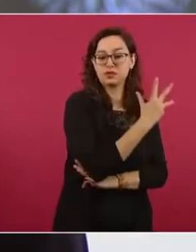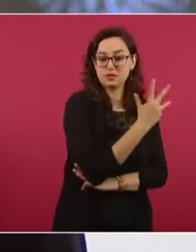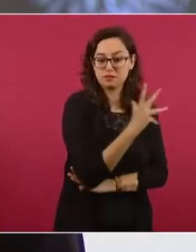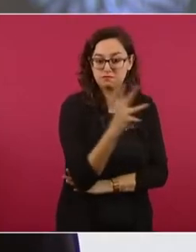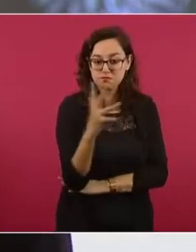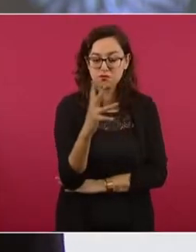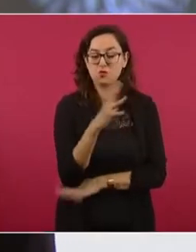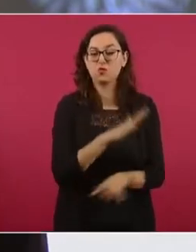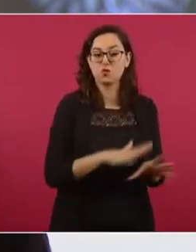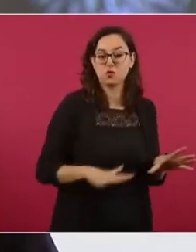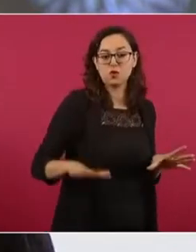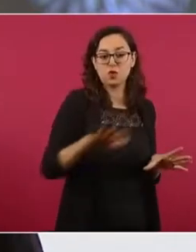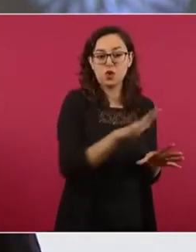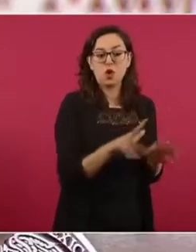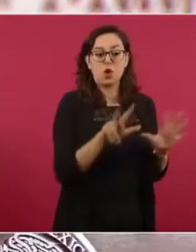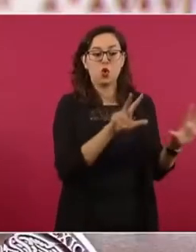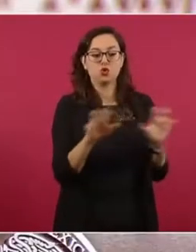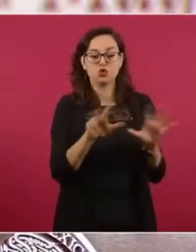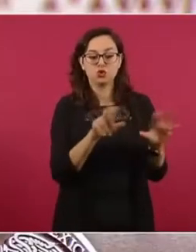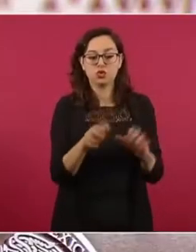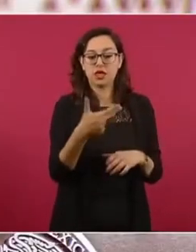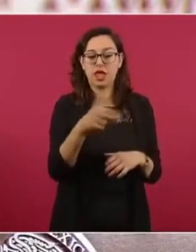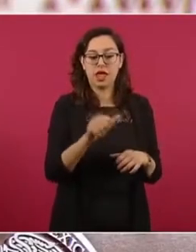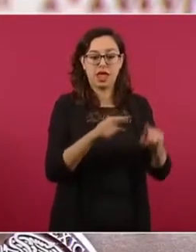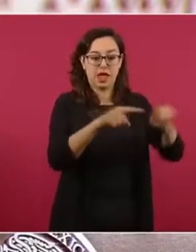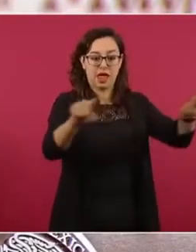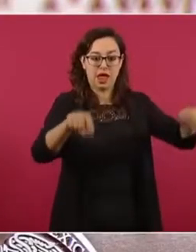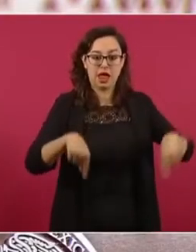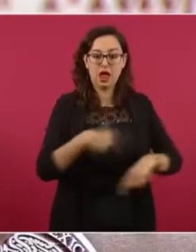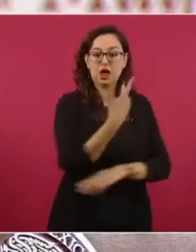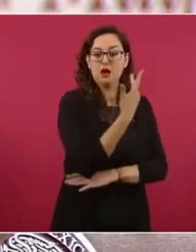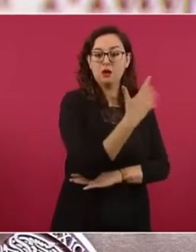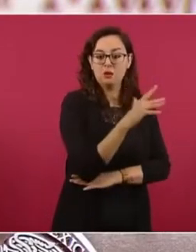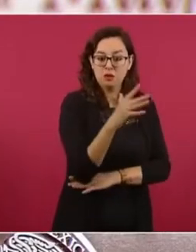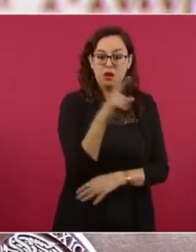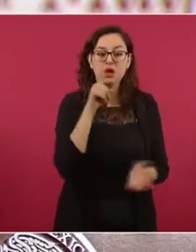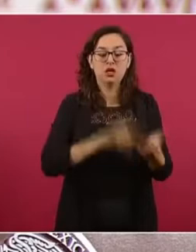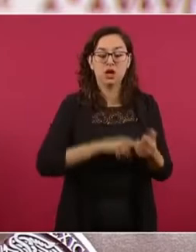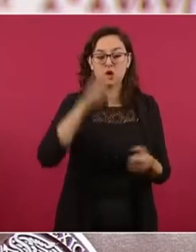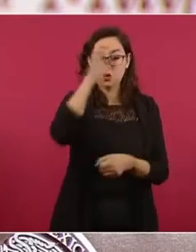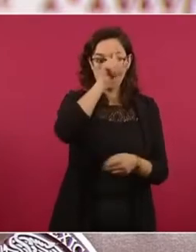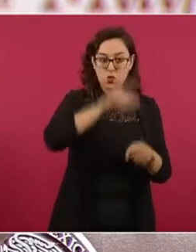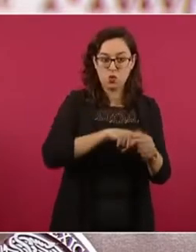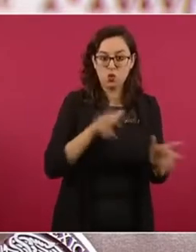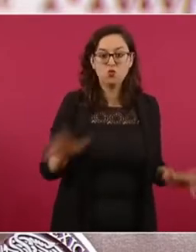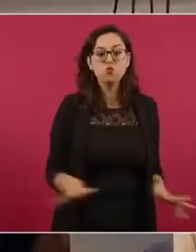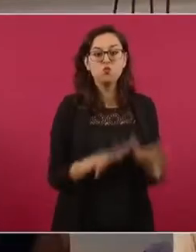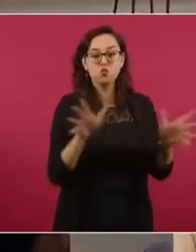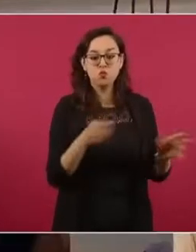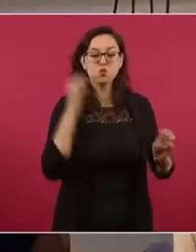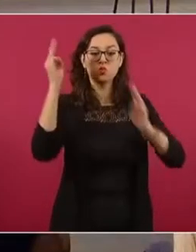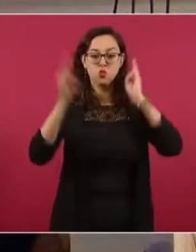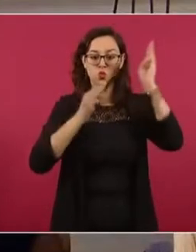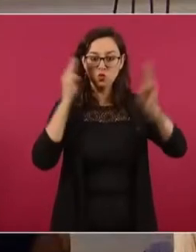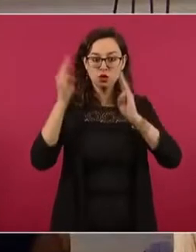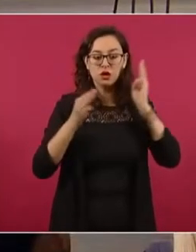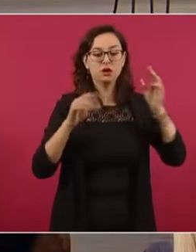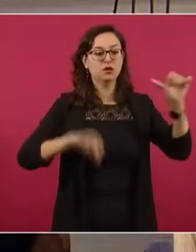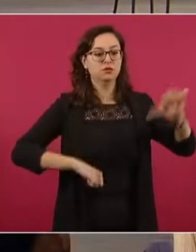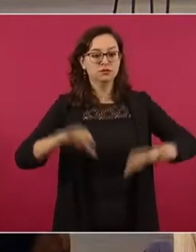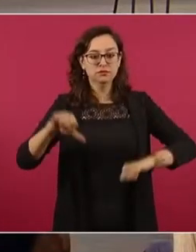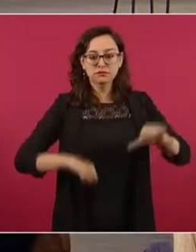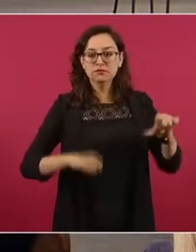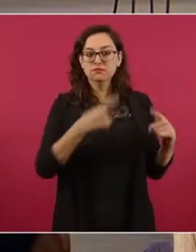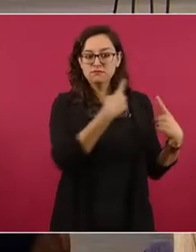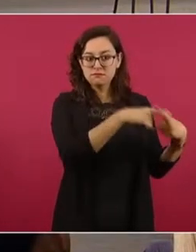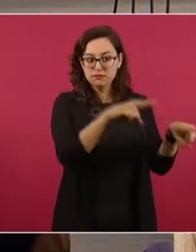casi 800 hectáreas de bosque con un circuito cultural que abarca museos y otros espacios de recreación. Lo